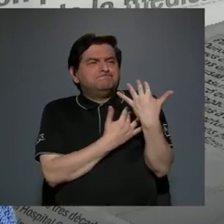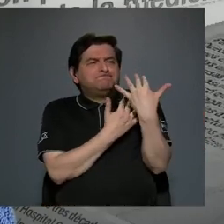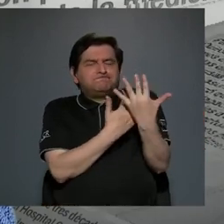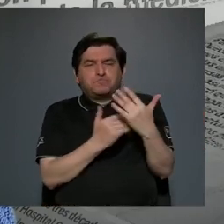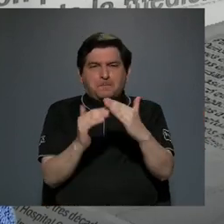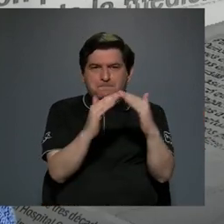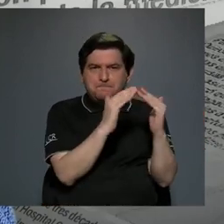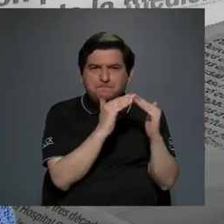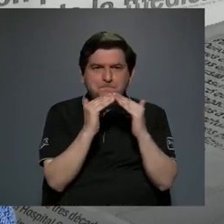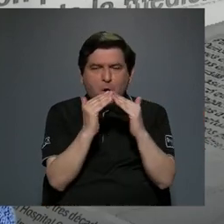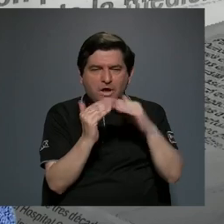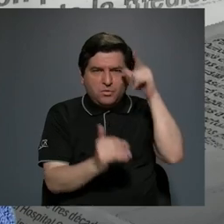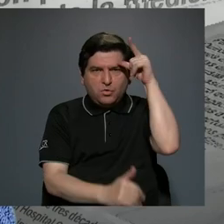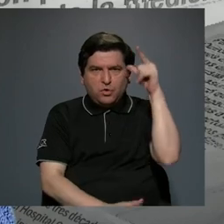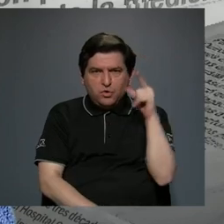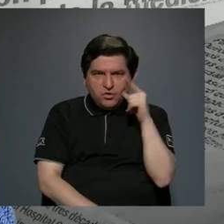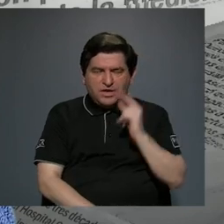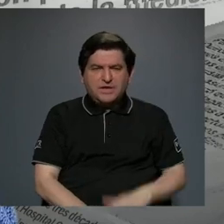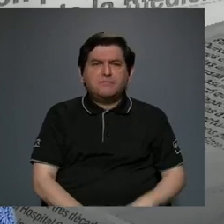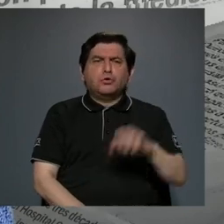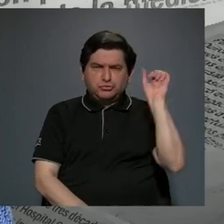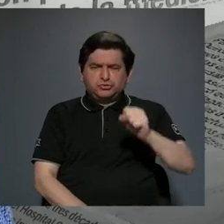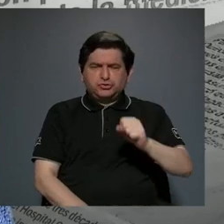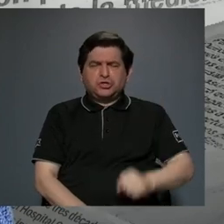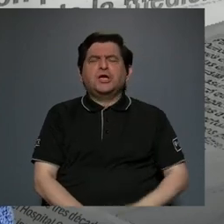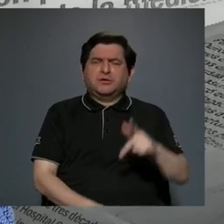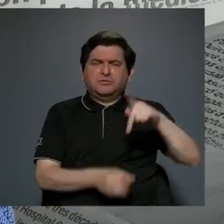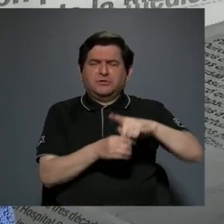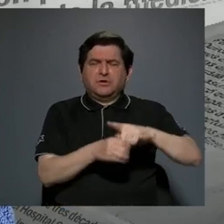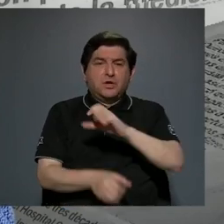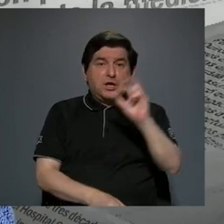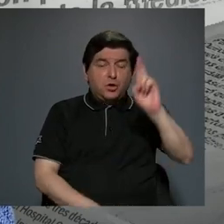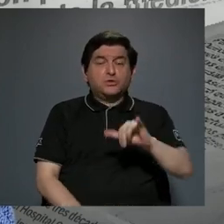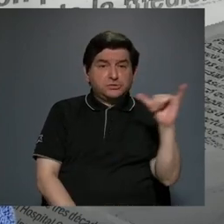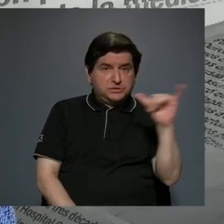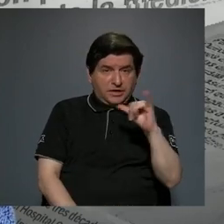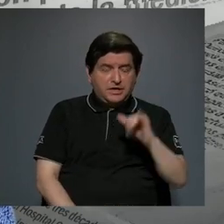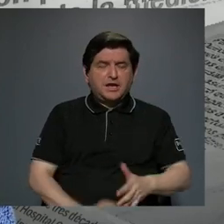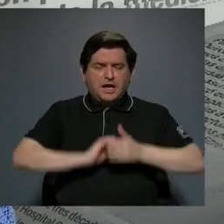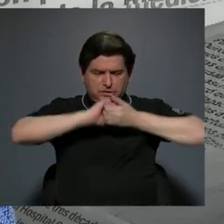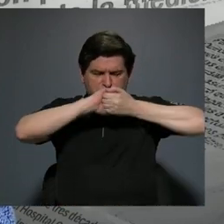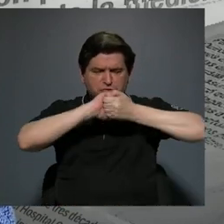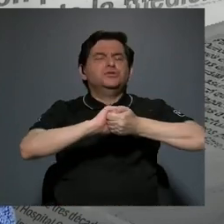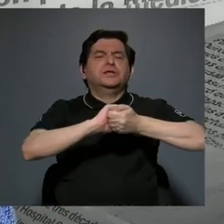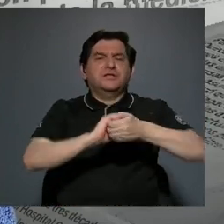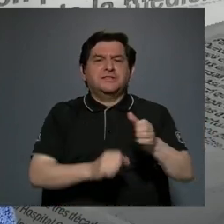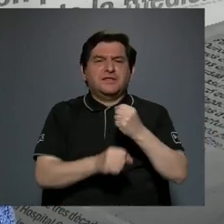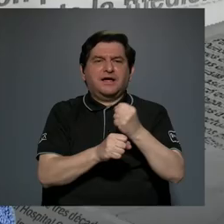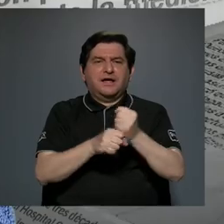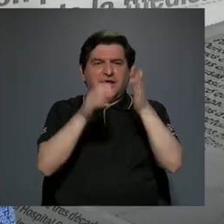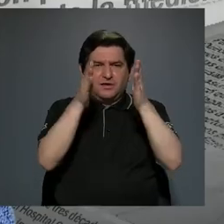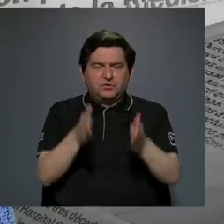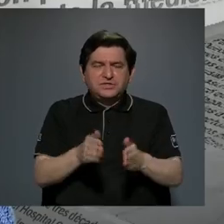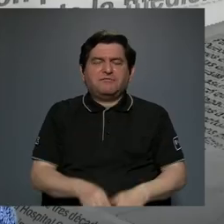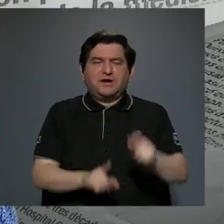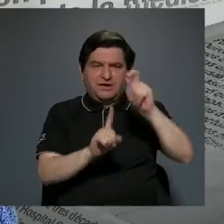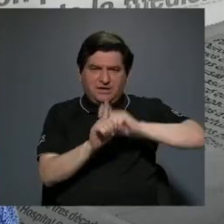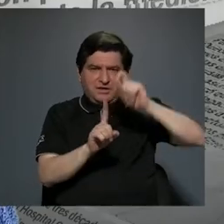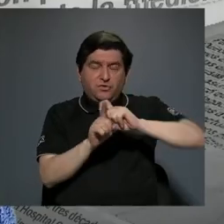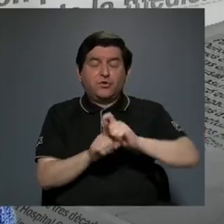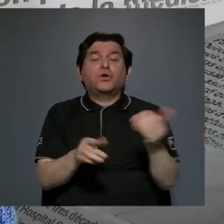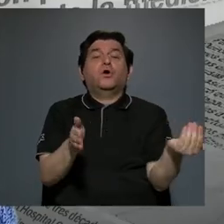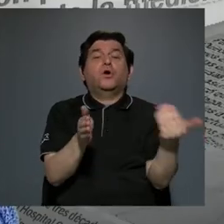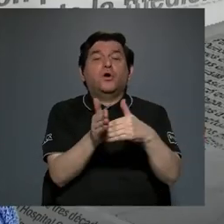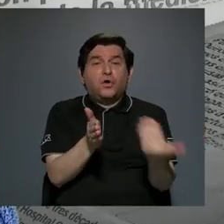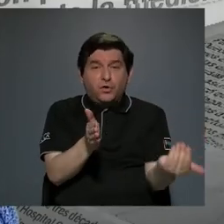el pueblo de Limón se levante y el pueblo de Costa Rica se levante en solidaridad con los trabajadores bananeros y que vuelvan